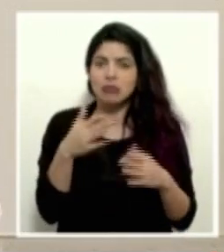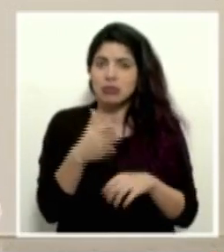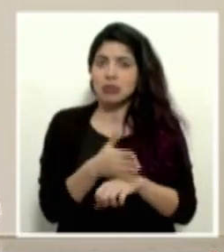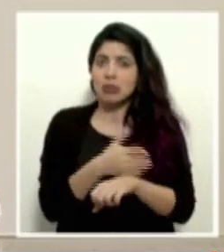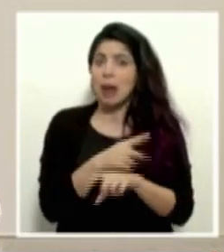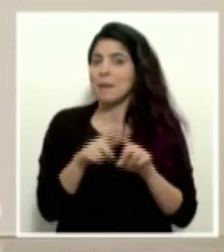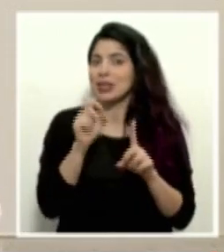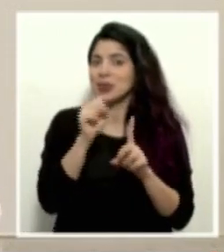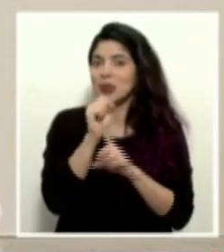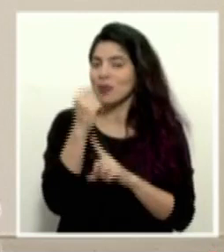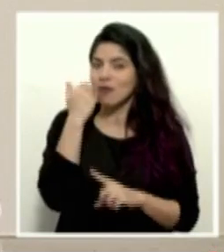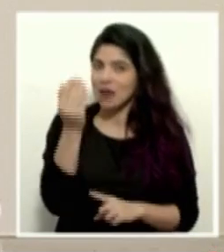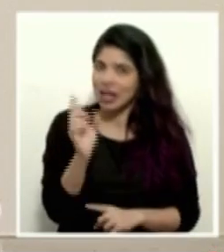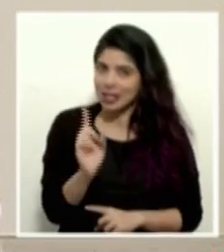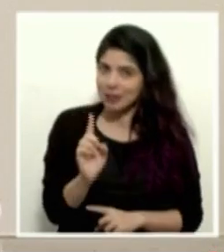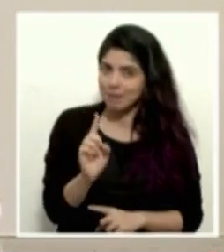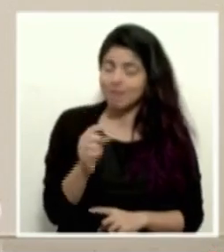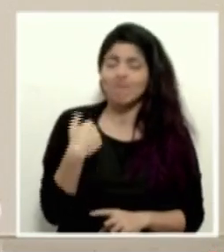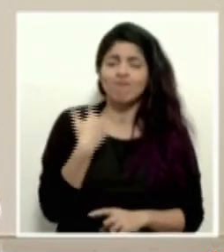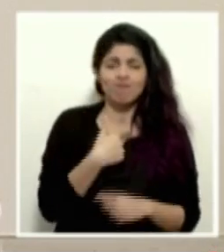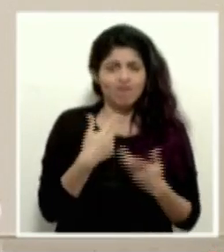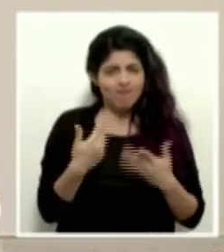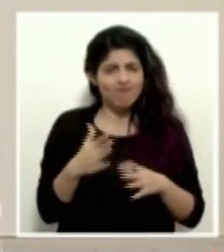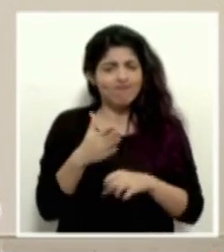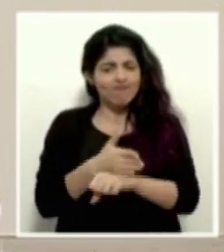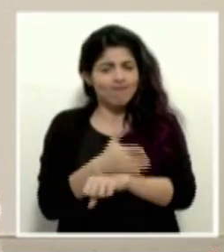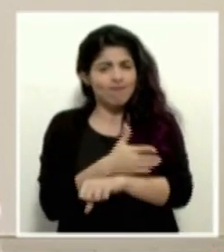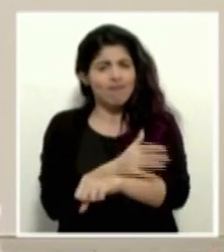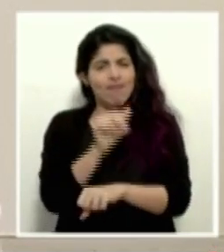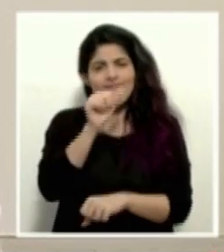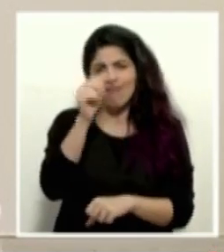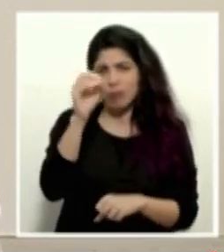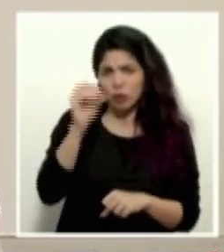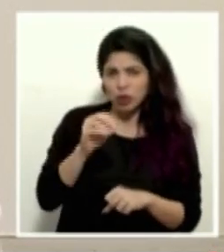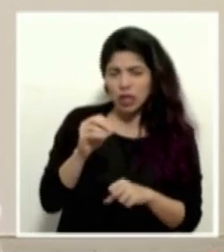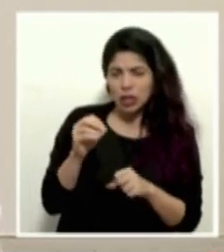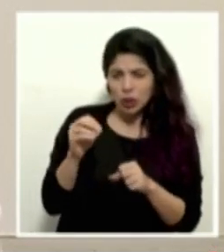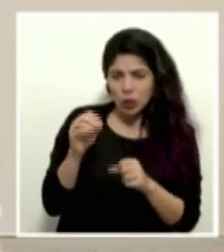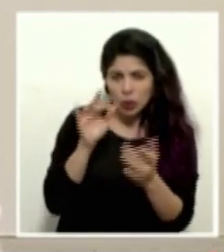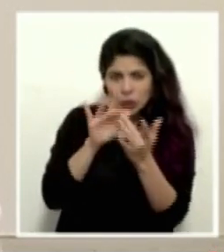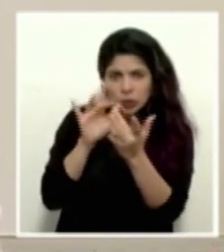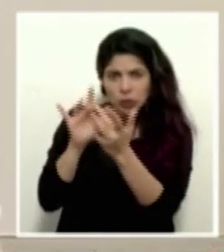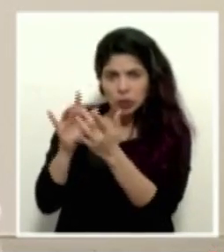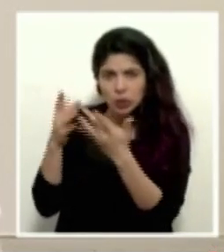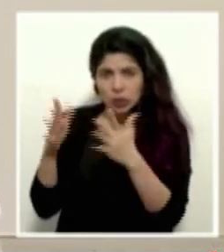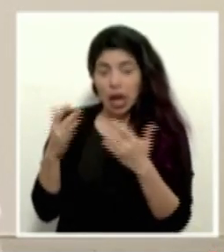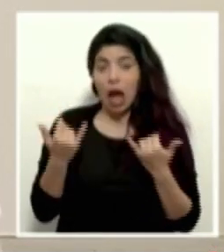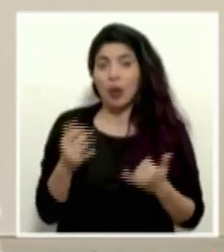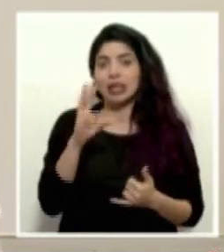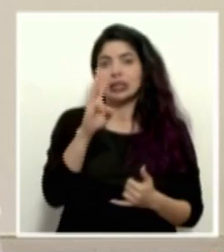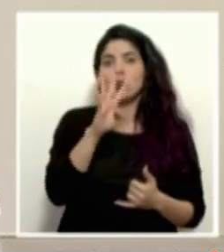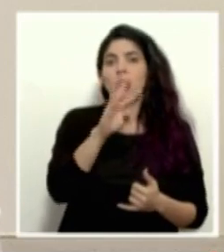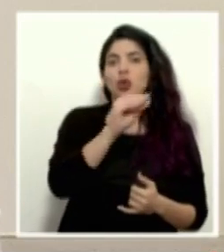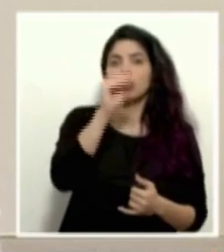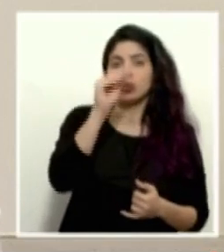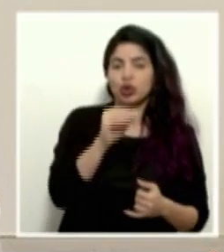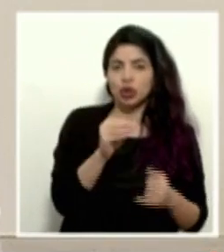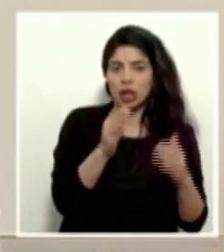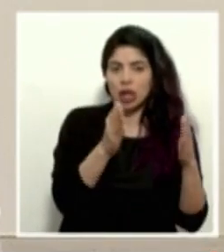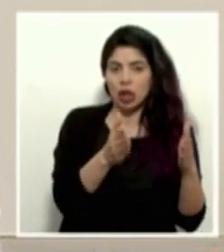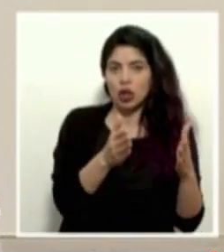que no es tan fácil, pero hemos avanzado en un 10% de recuperación. Actualmente tenemos un 64%